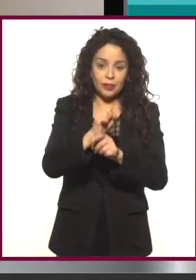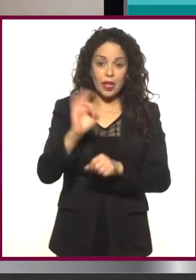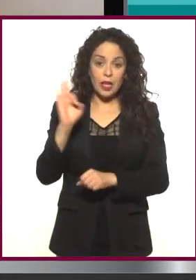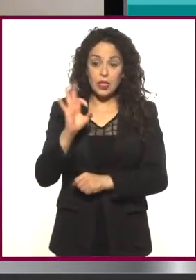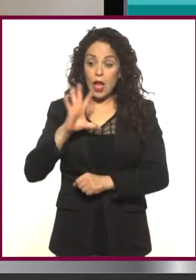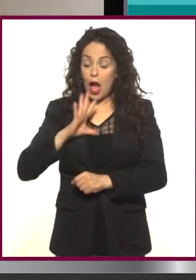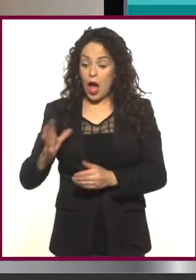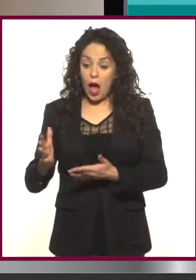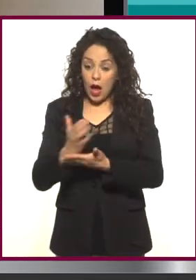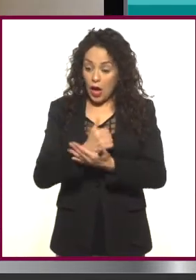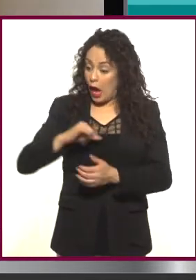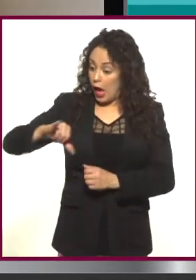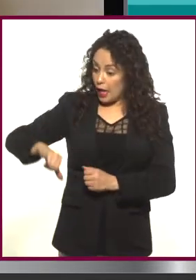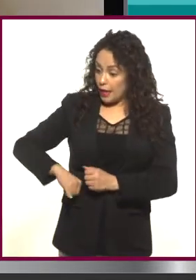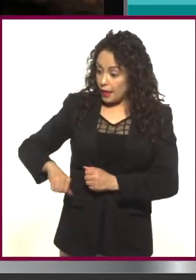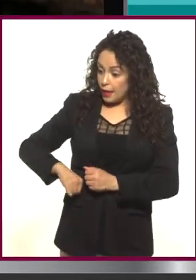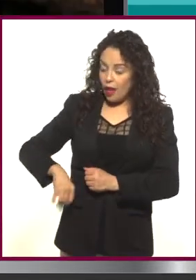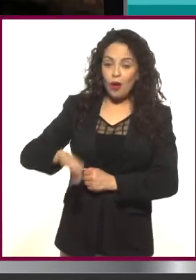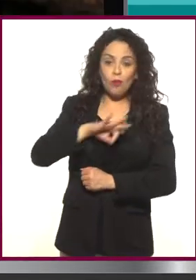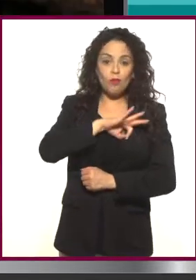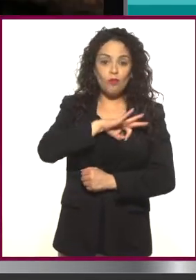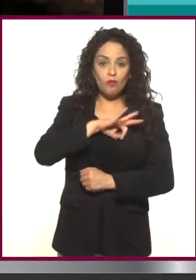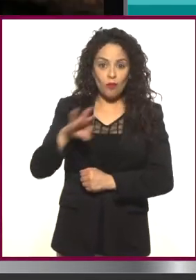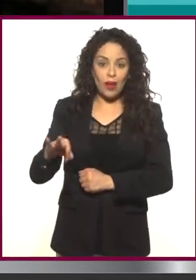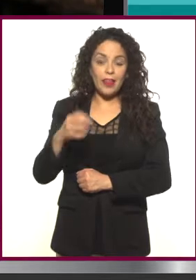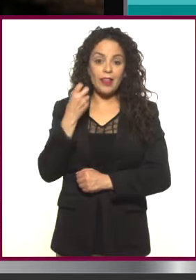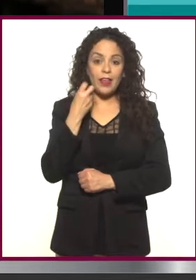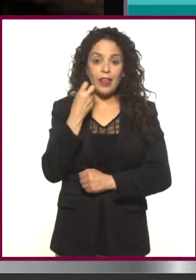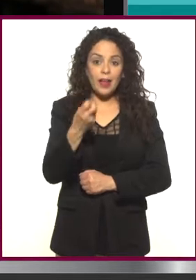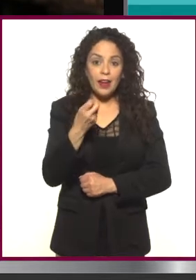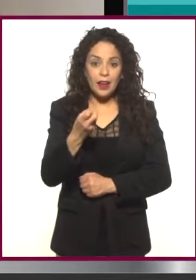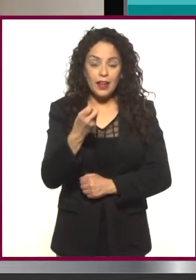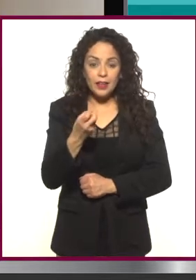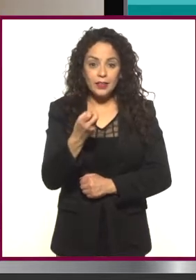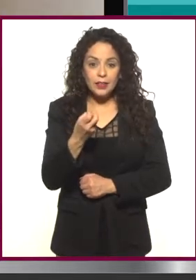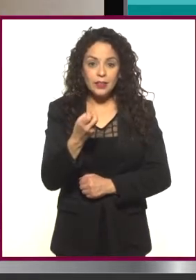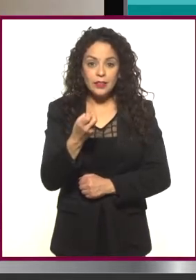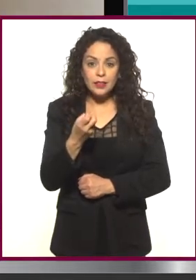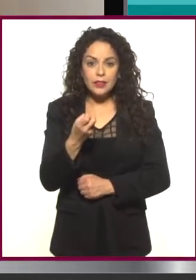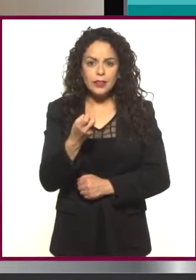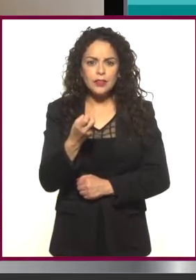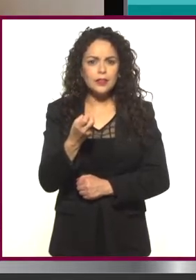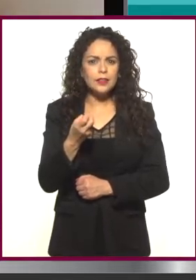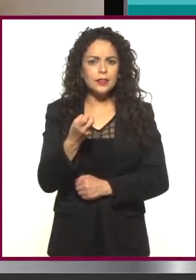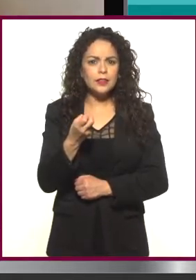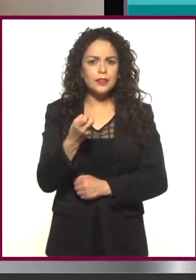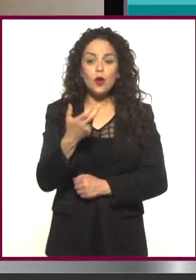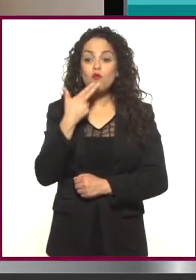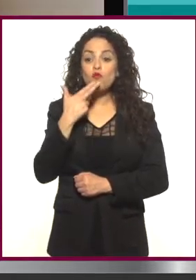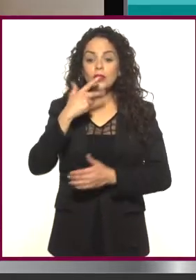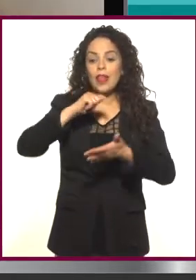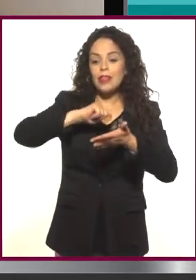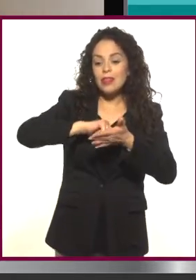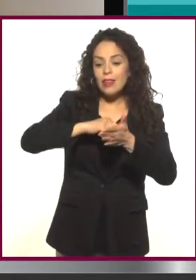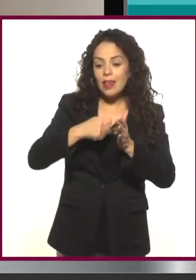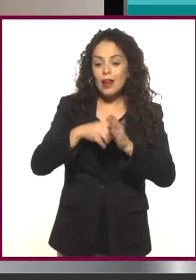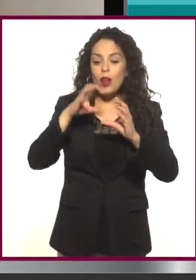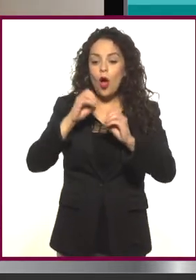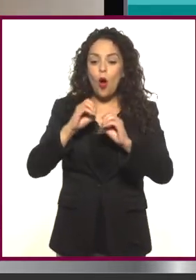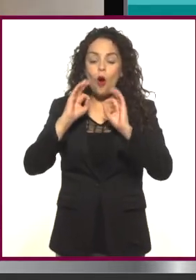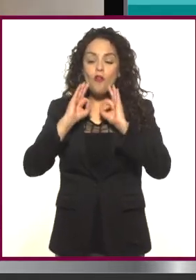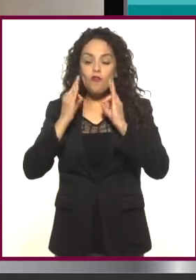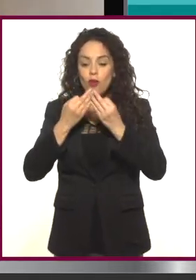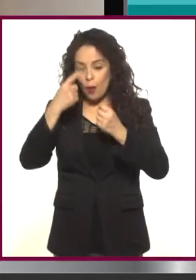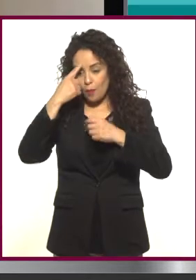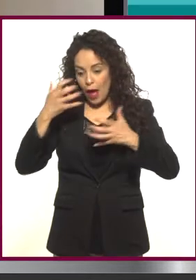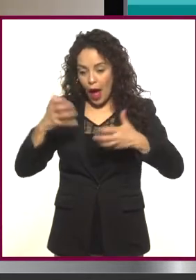si es que tenemos las ganas y el interés, poder acercarnos a esta técnica o este modo